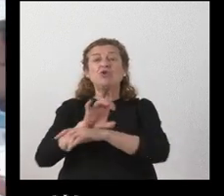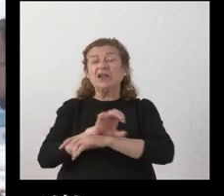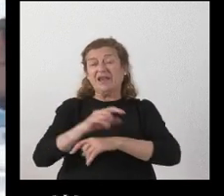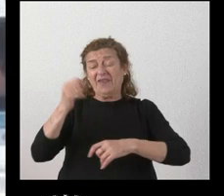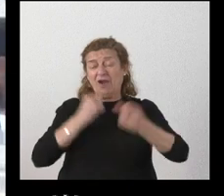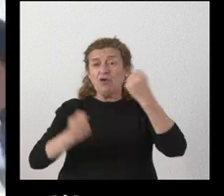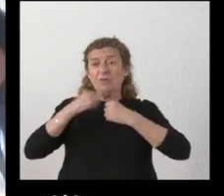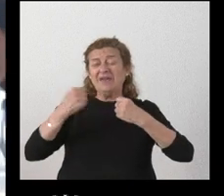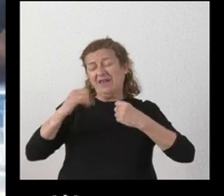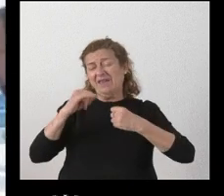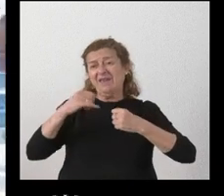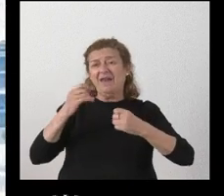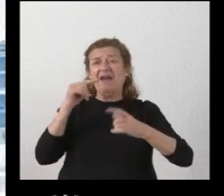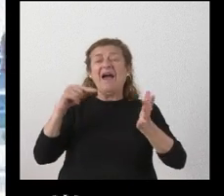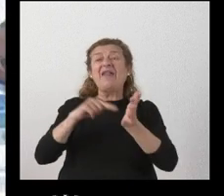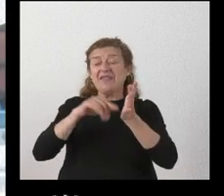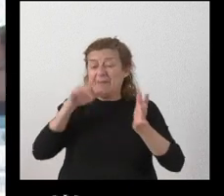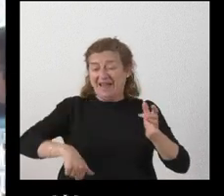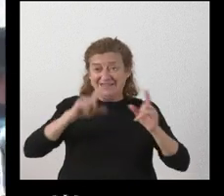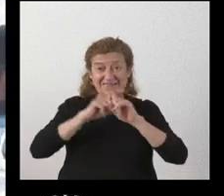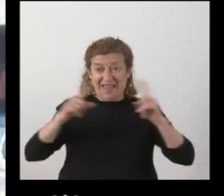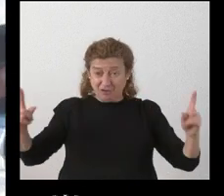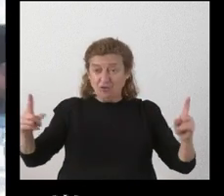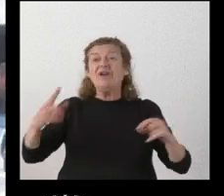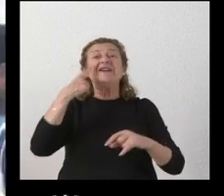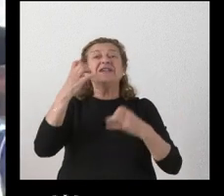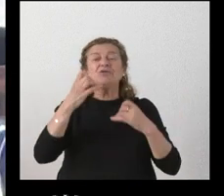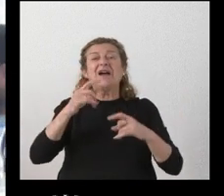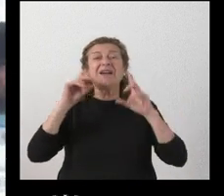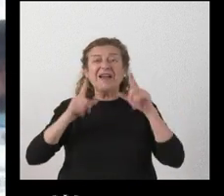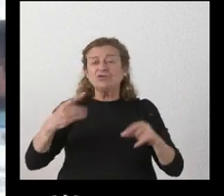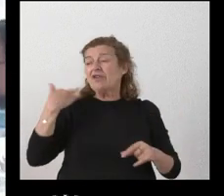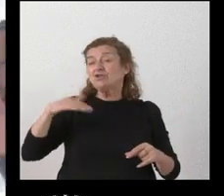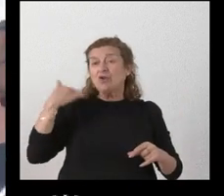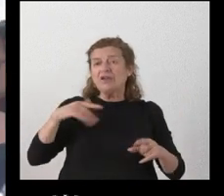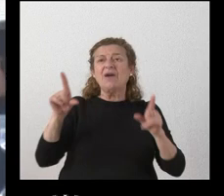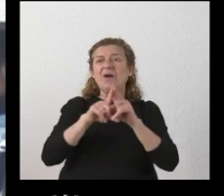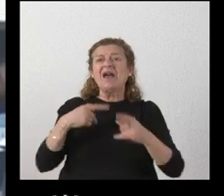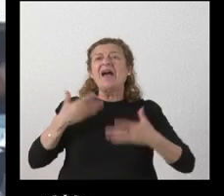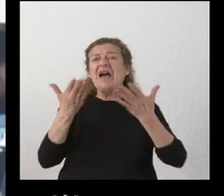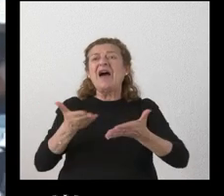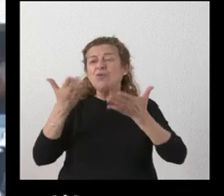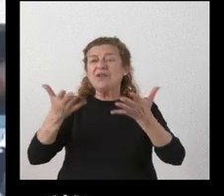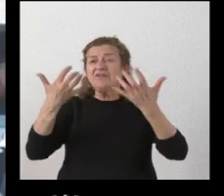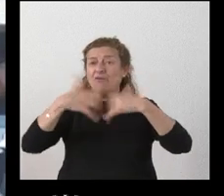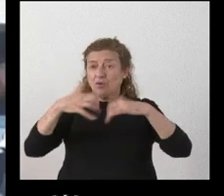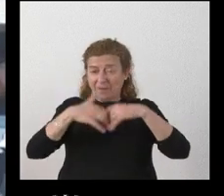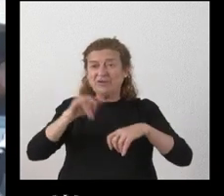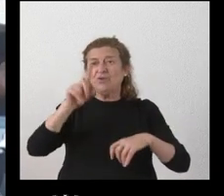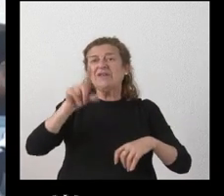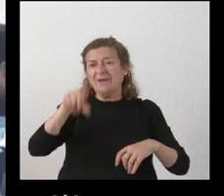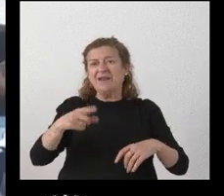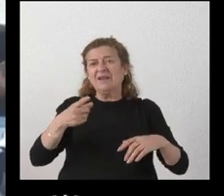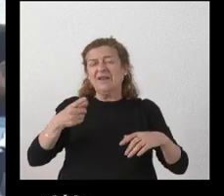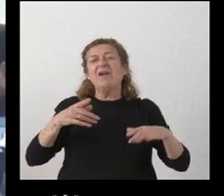esta provincia a lo largo de este año se ha notado en el caso de Soria la implantación de las ayudas al funcionamiento y también cómo avanza